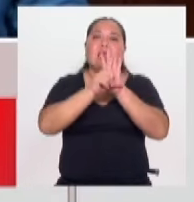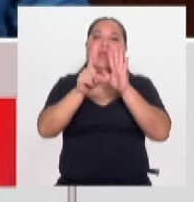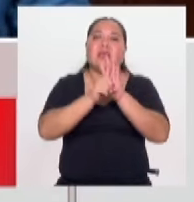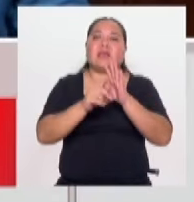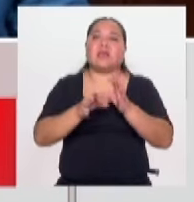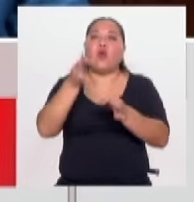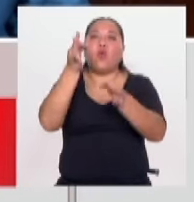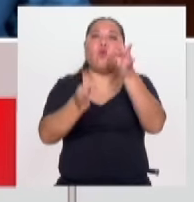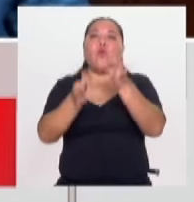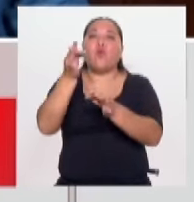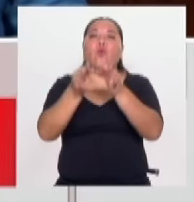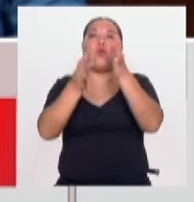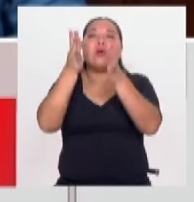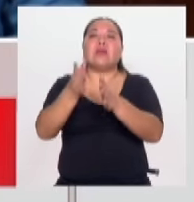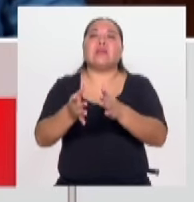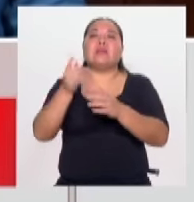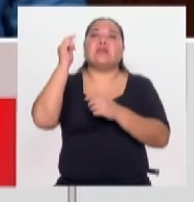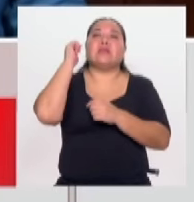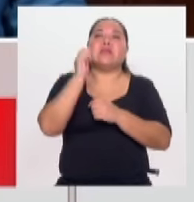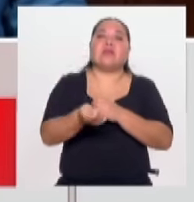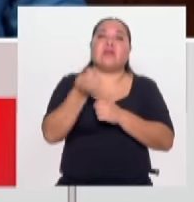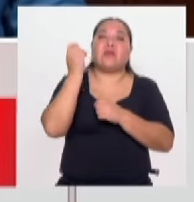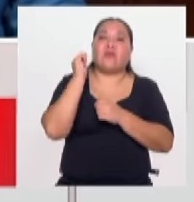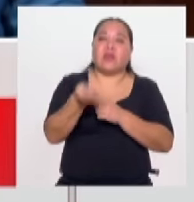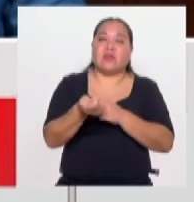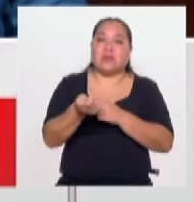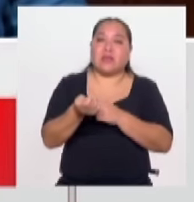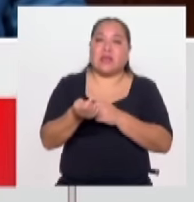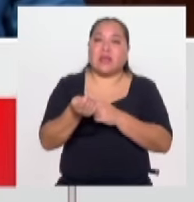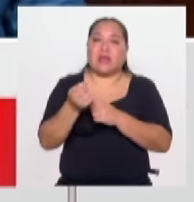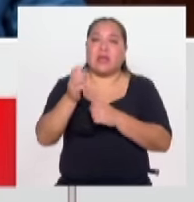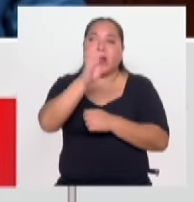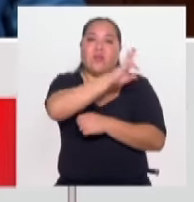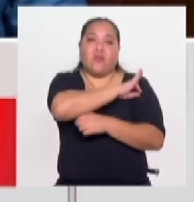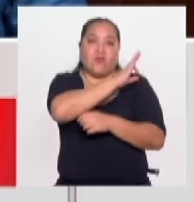y fiscales liberen bandas, como hemos visto, por ejemplo,